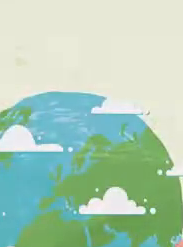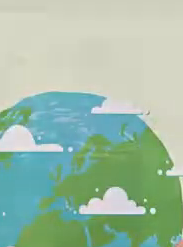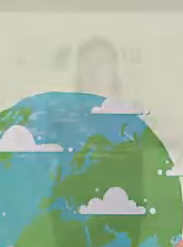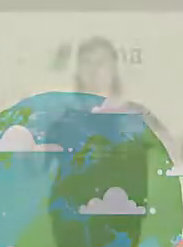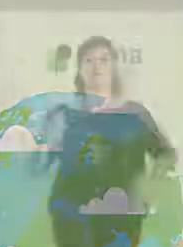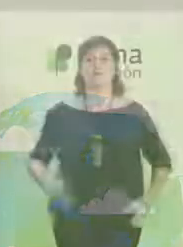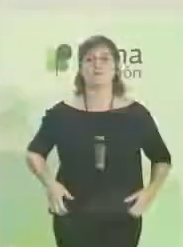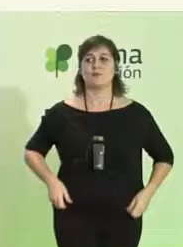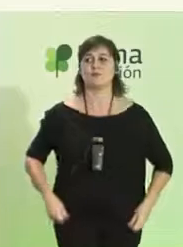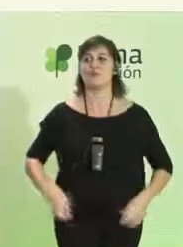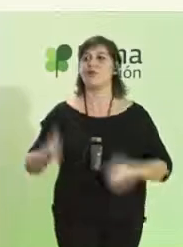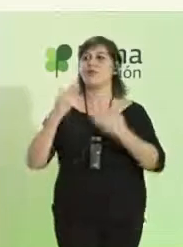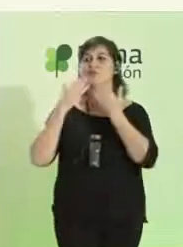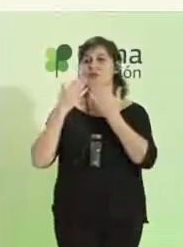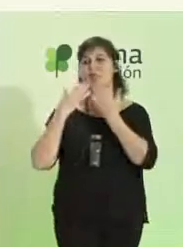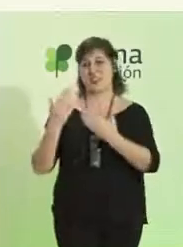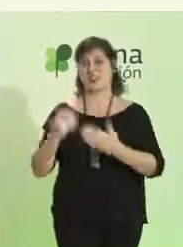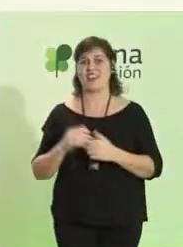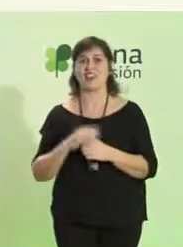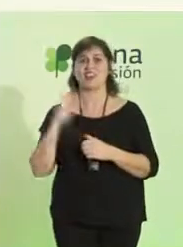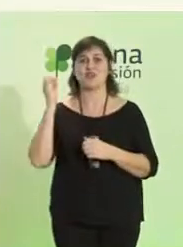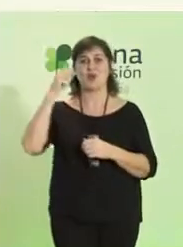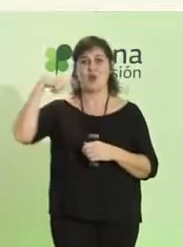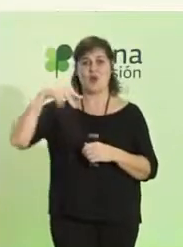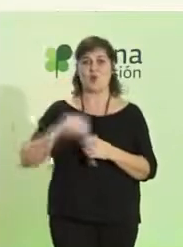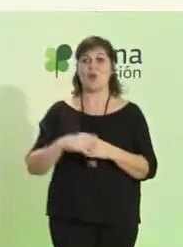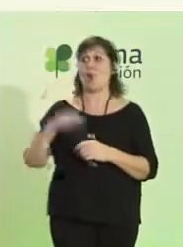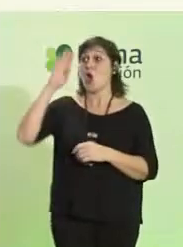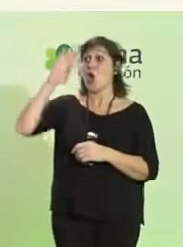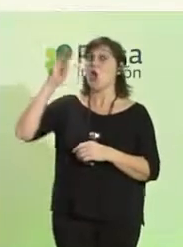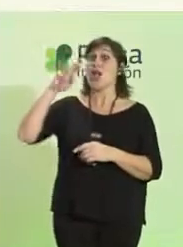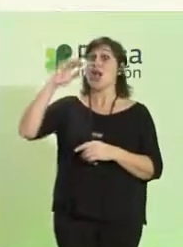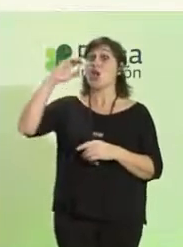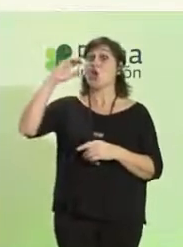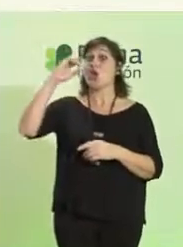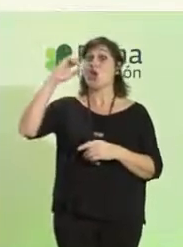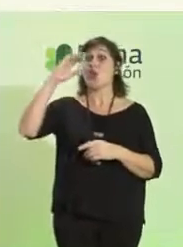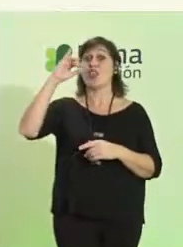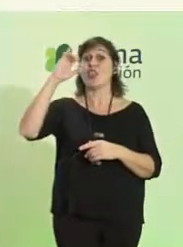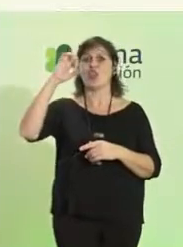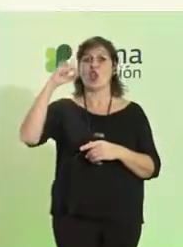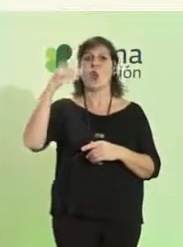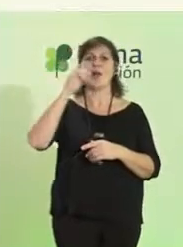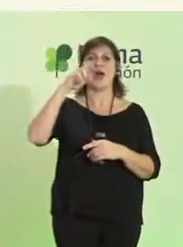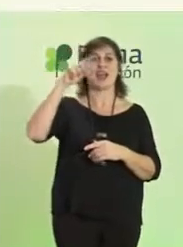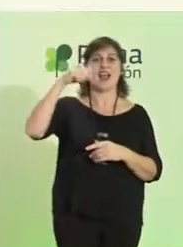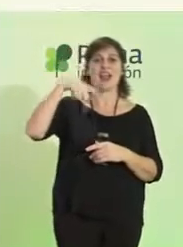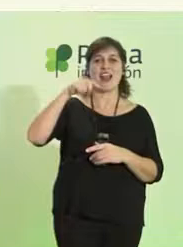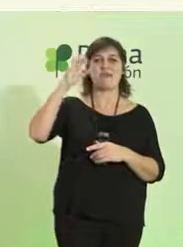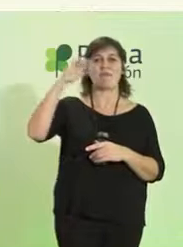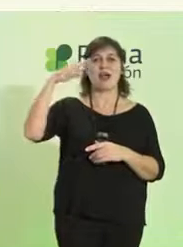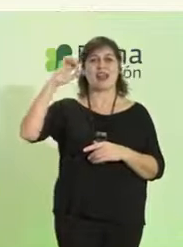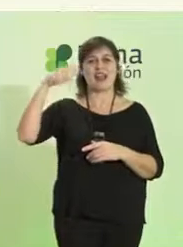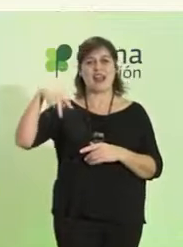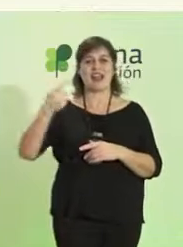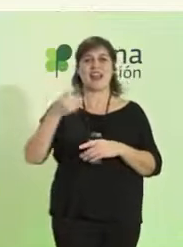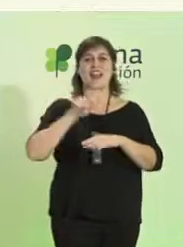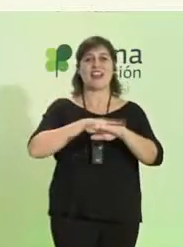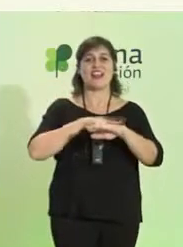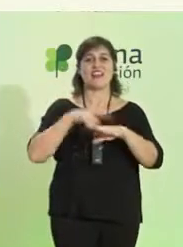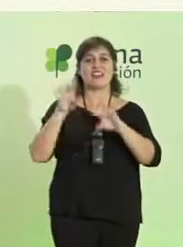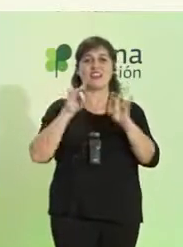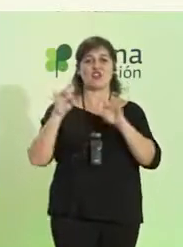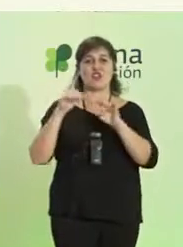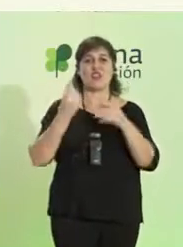Muchas gracias, Juan. Ahora, Rocío Barragán Barragán, Delegada Territorial de